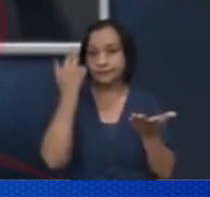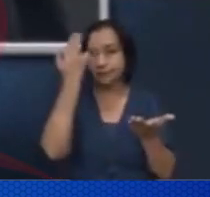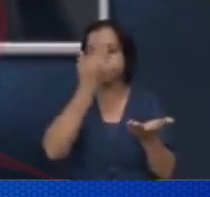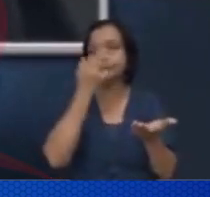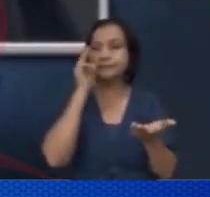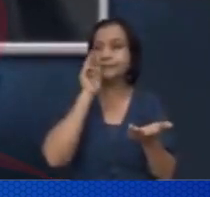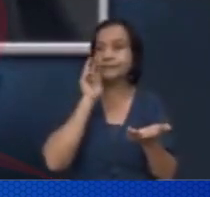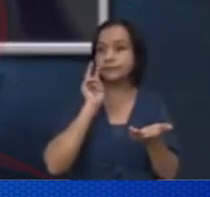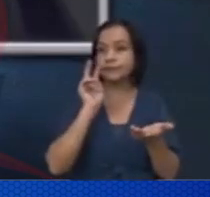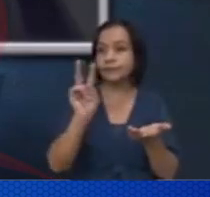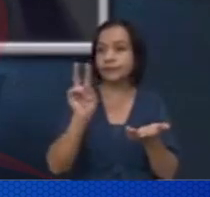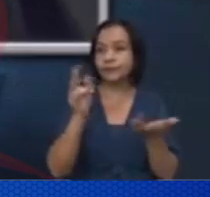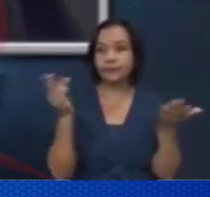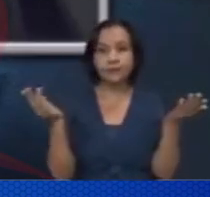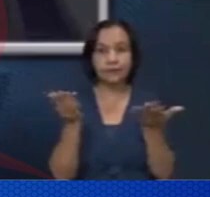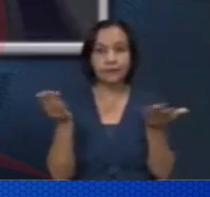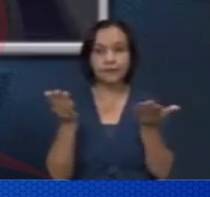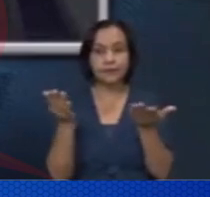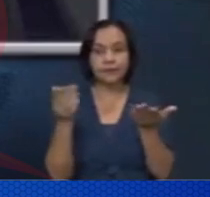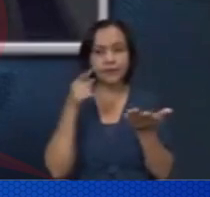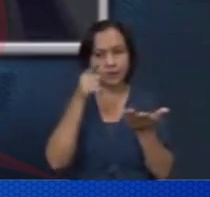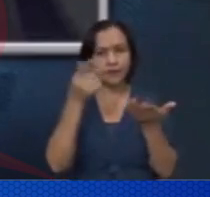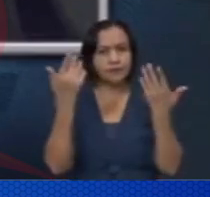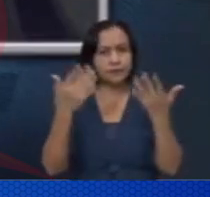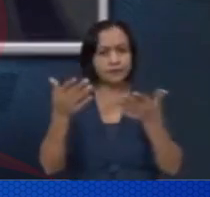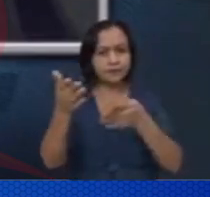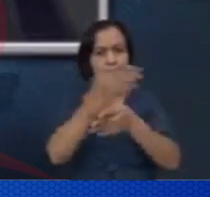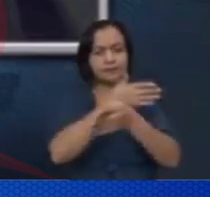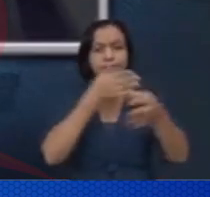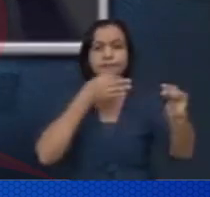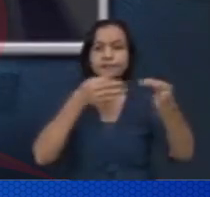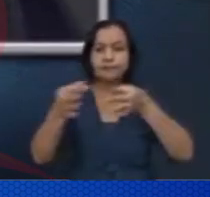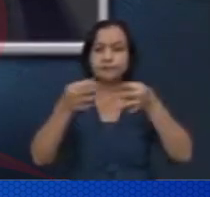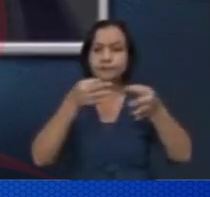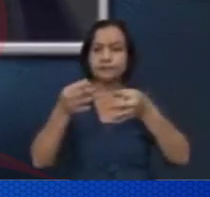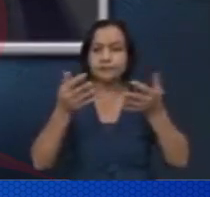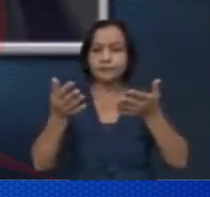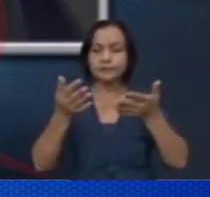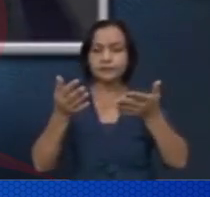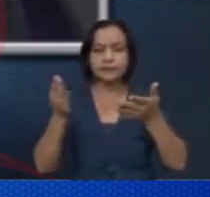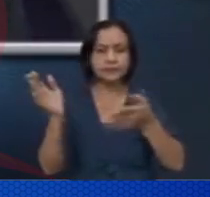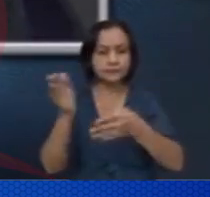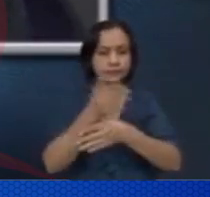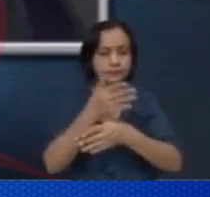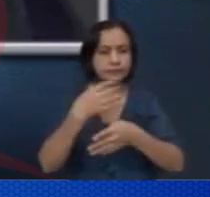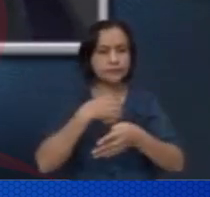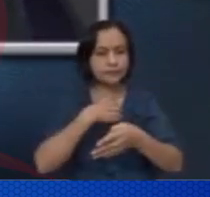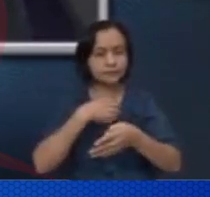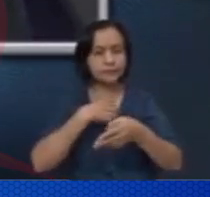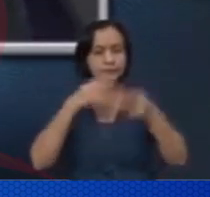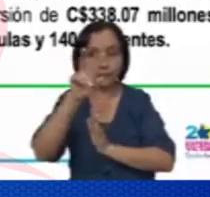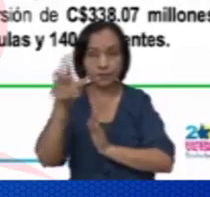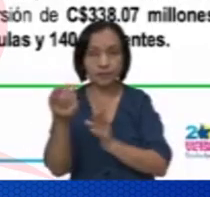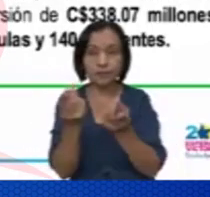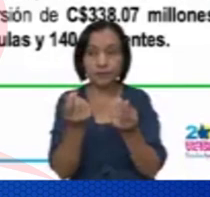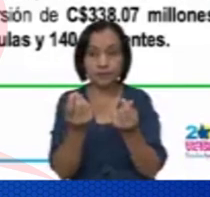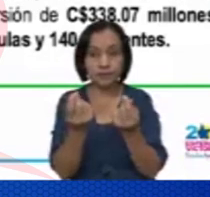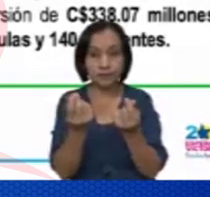Y luego tenemos ahorita en ejecución 28 escuelas que representan 429 millones de Córdobas. Es decir,